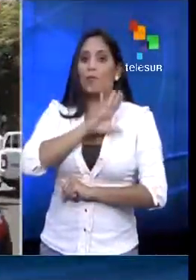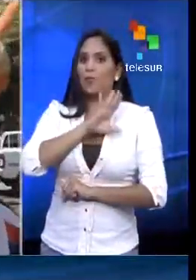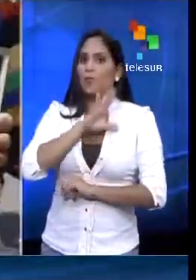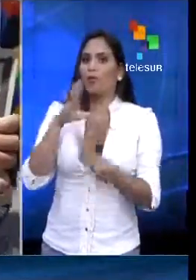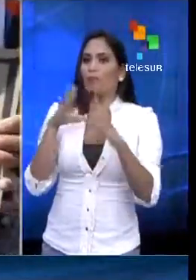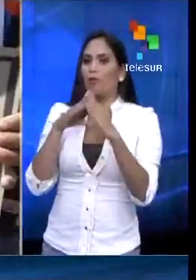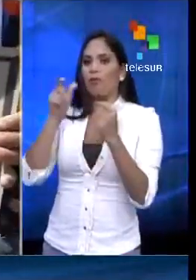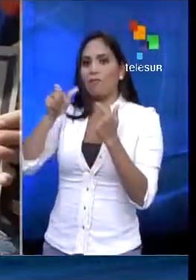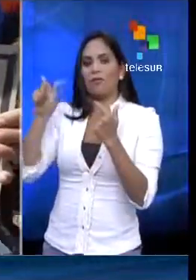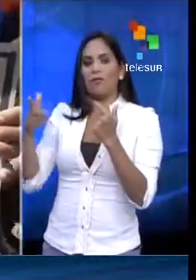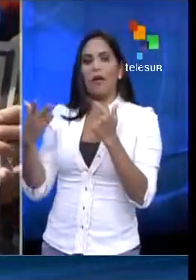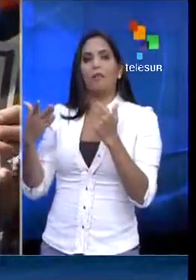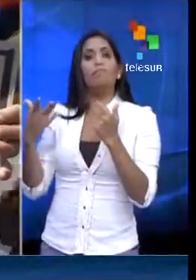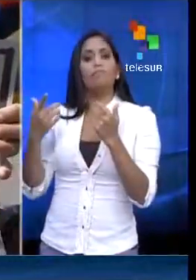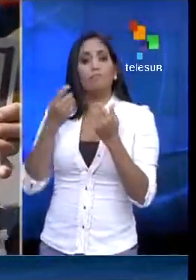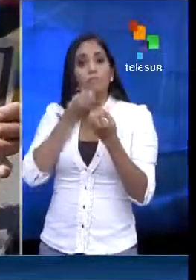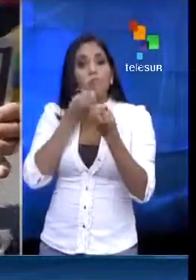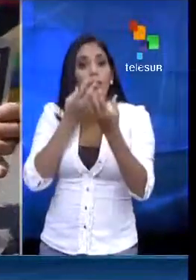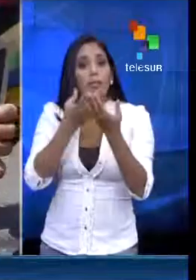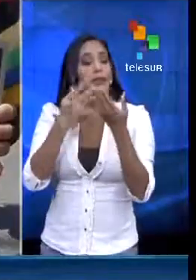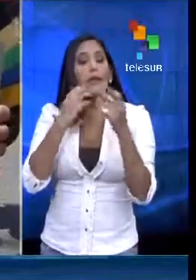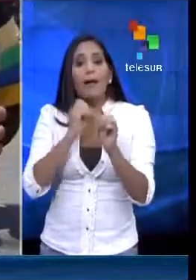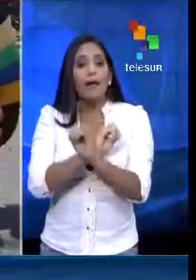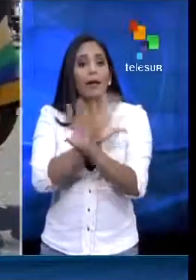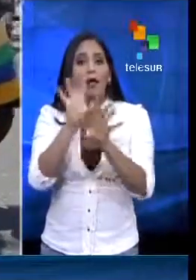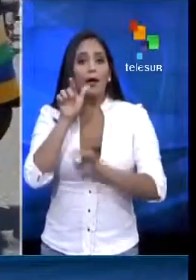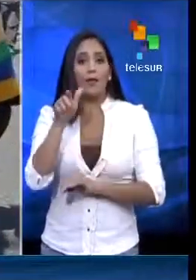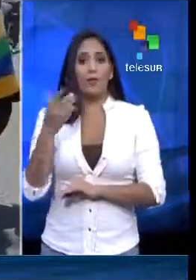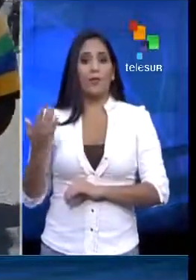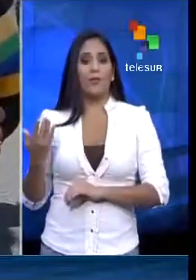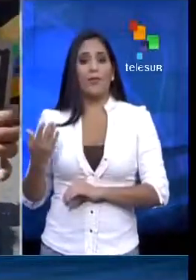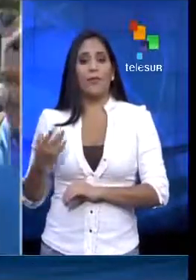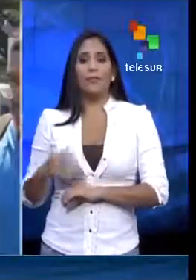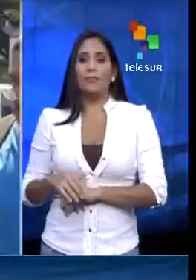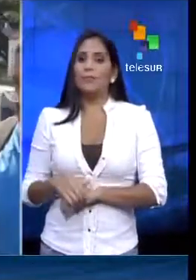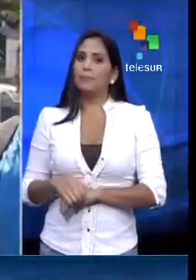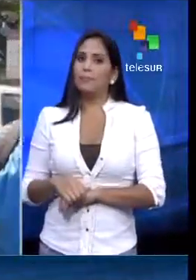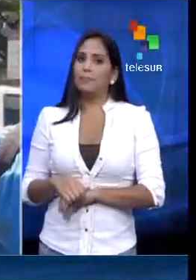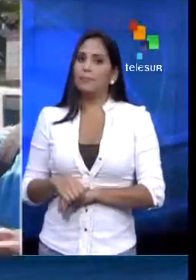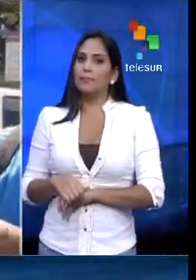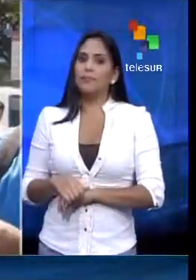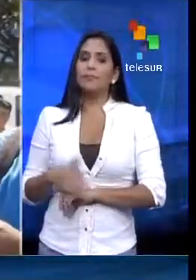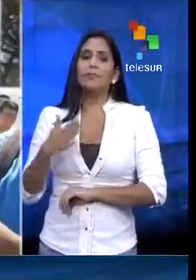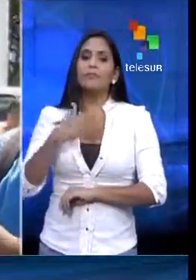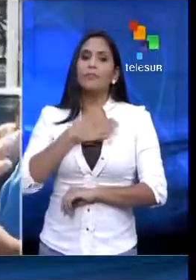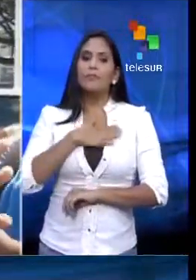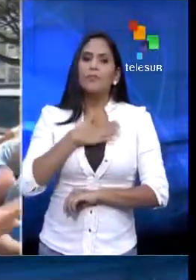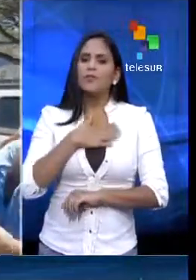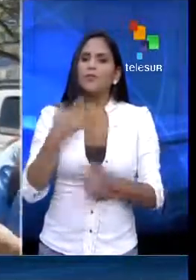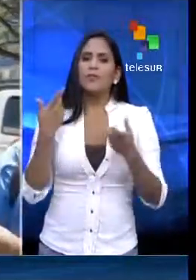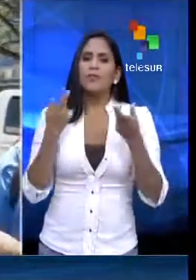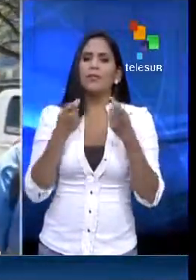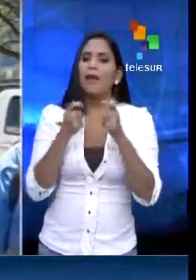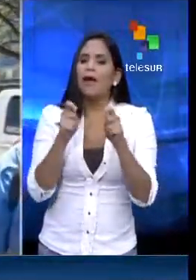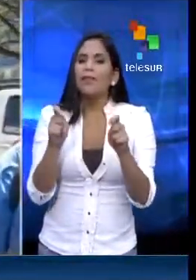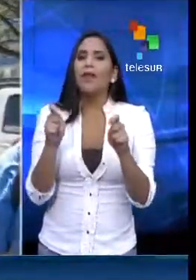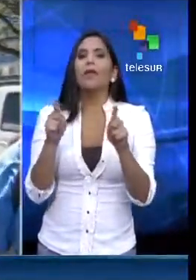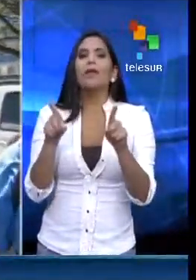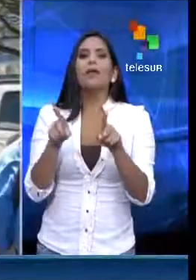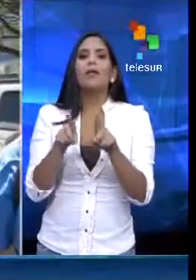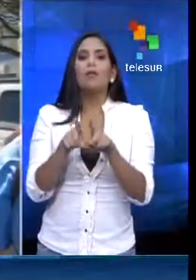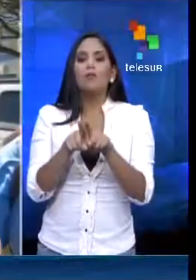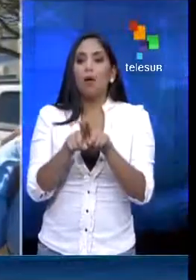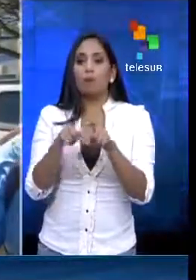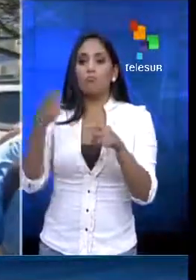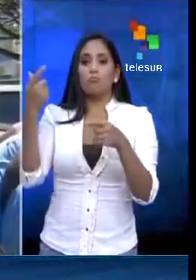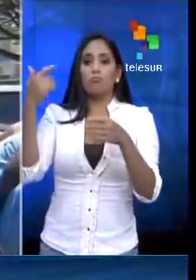Por ello, el mensaje es claro. Reflexionó a los que estén tratando de crear una forma de economía informal